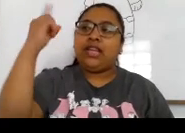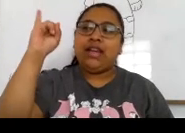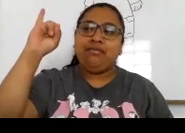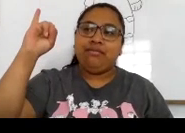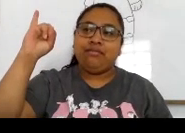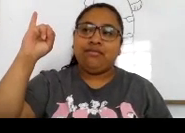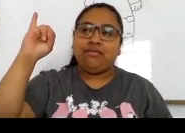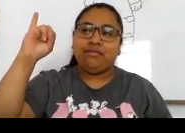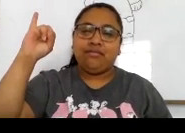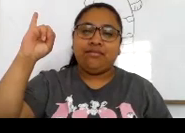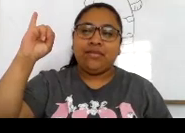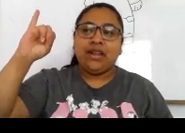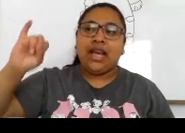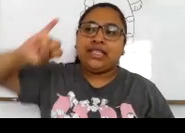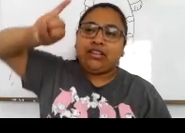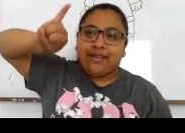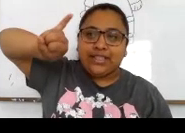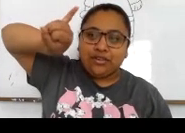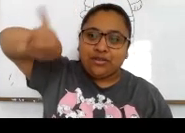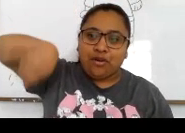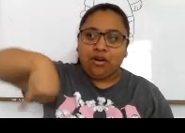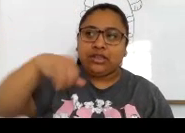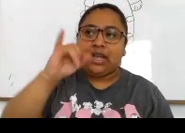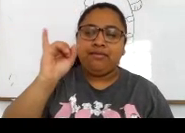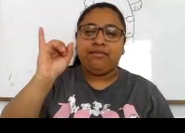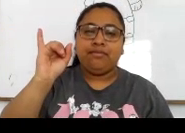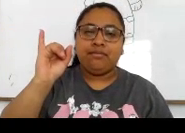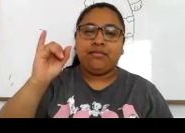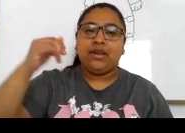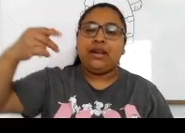J. J. Así, otra vez todos. J.